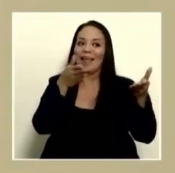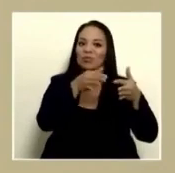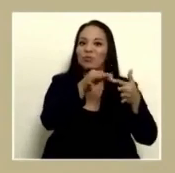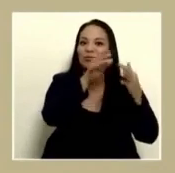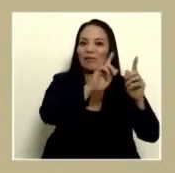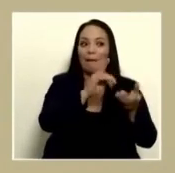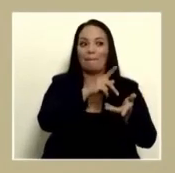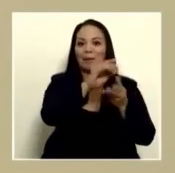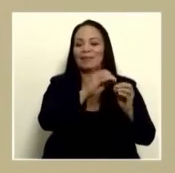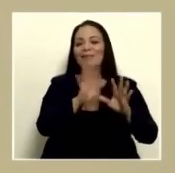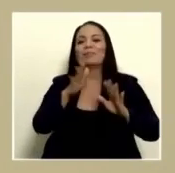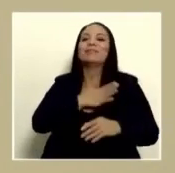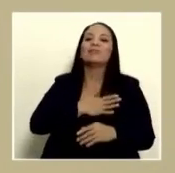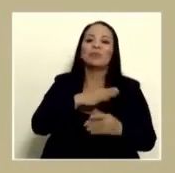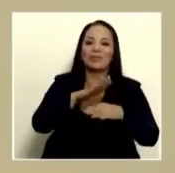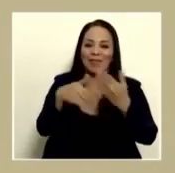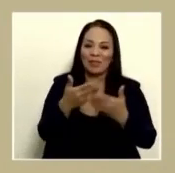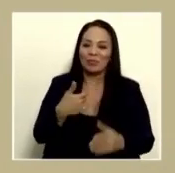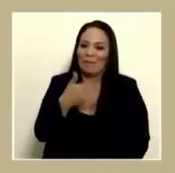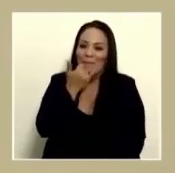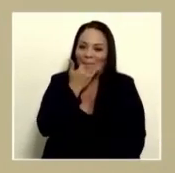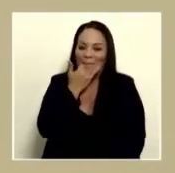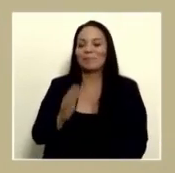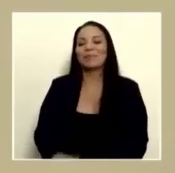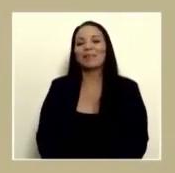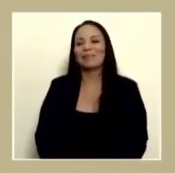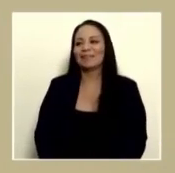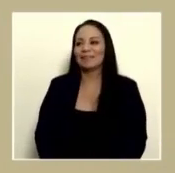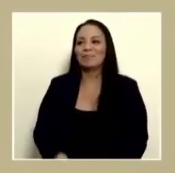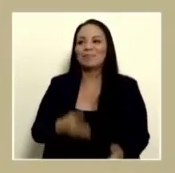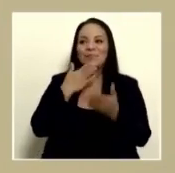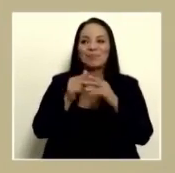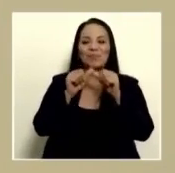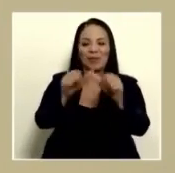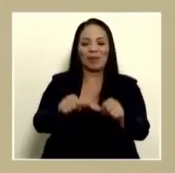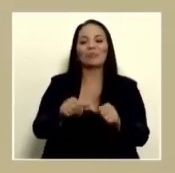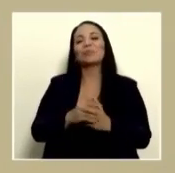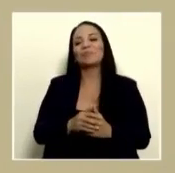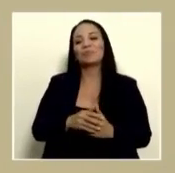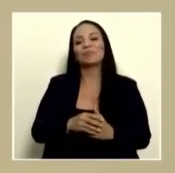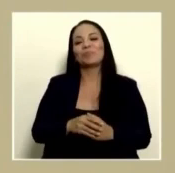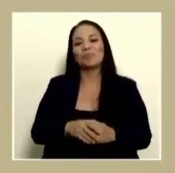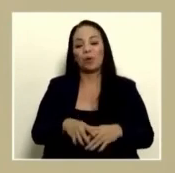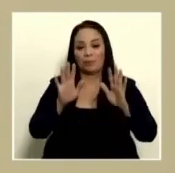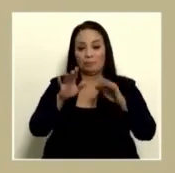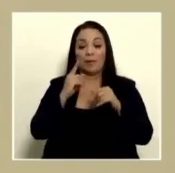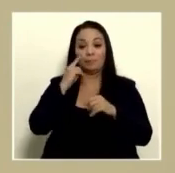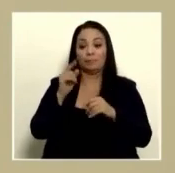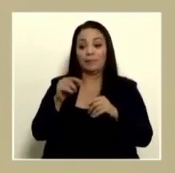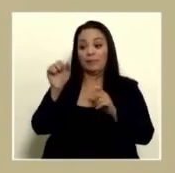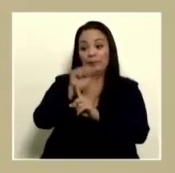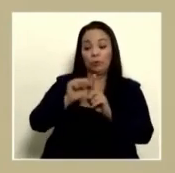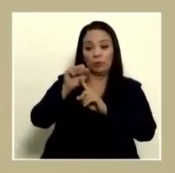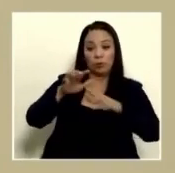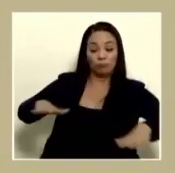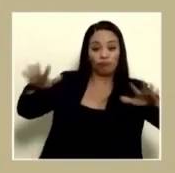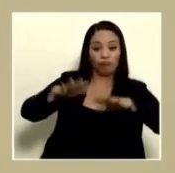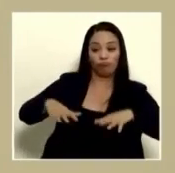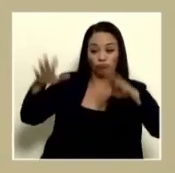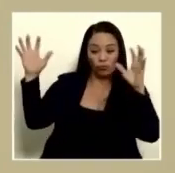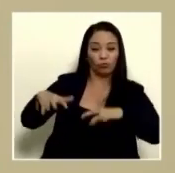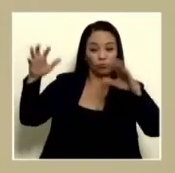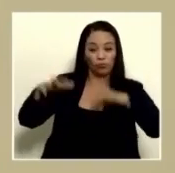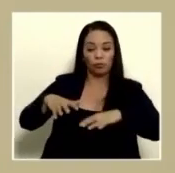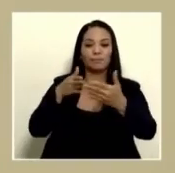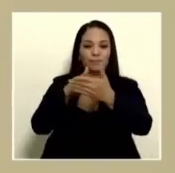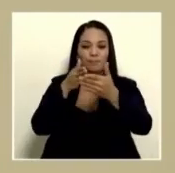mis disculpas a todos ok continuamos con la consulta la inclemencia del tiempo en estos últimos días ha provocado más